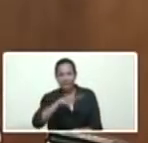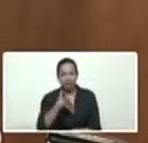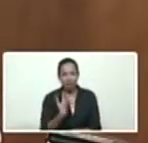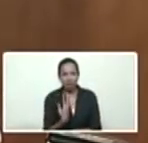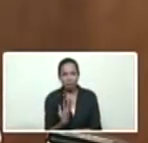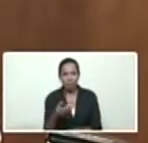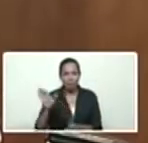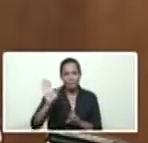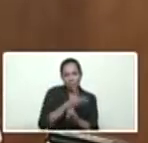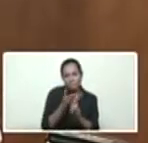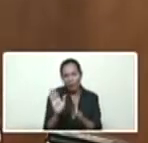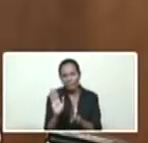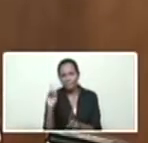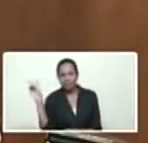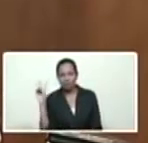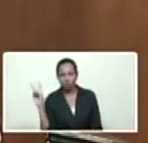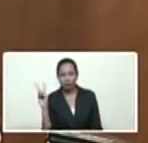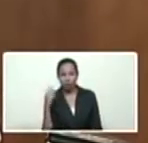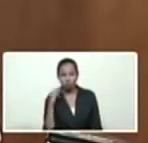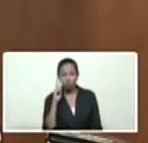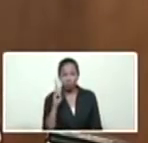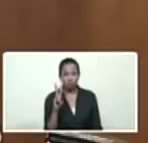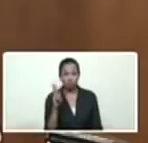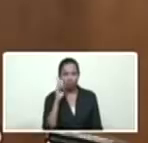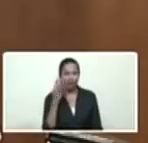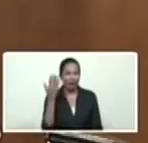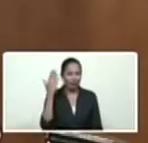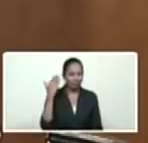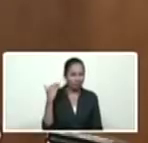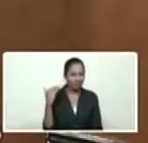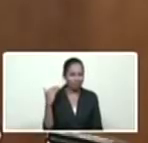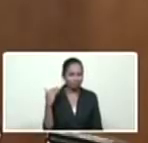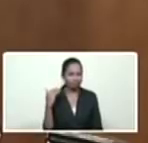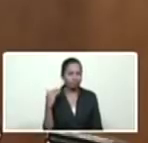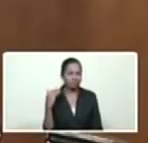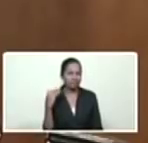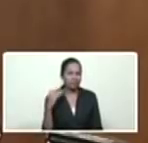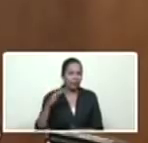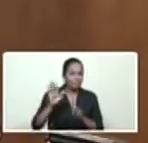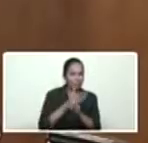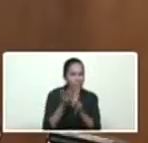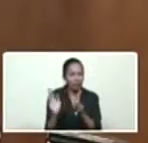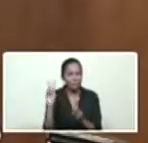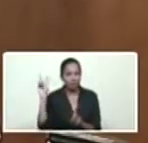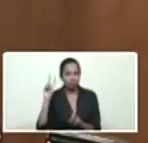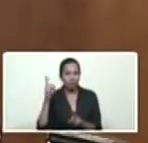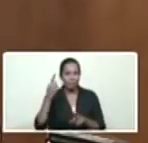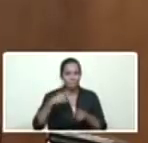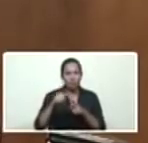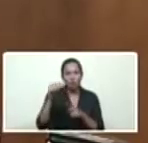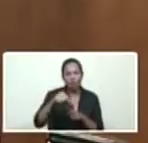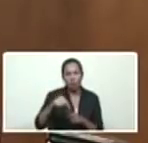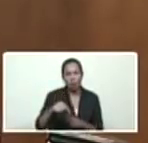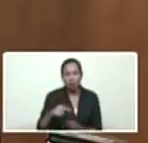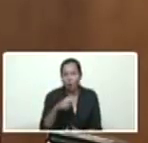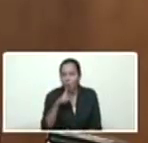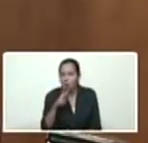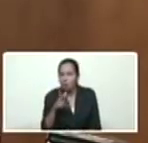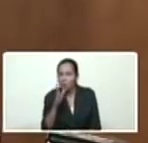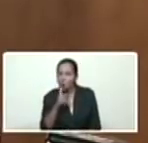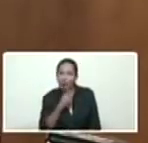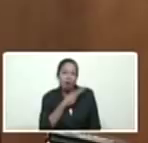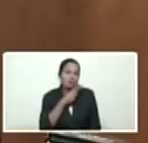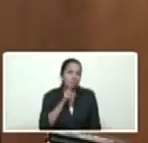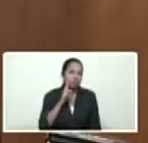al país, bueno, ya habíamos visto el daño que ellos provocaron en el pasado, pero lo que están haciendo hoy no tiene nombre, no tiene